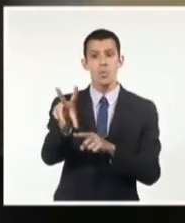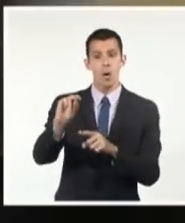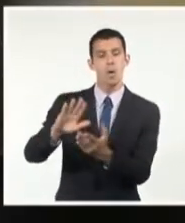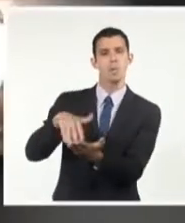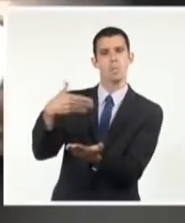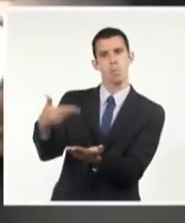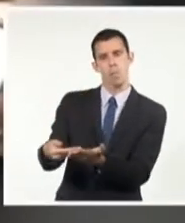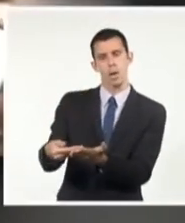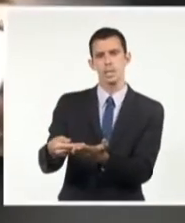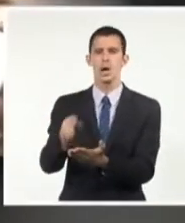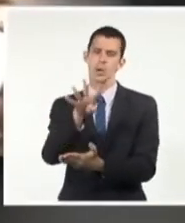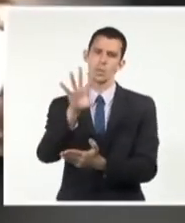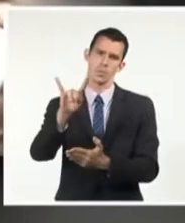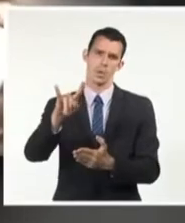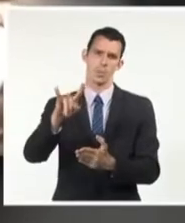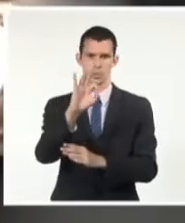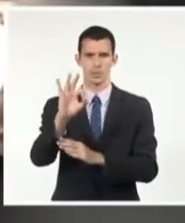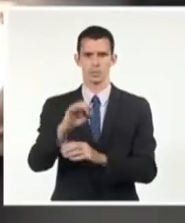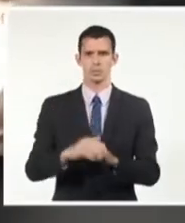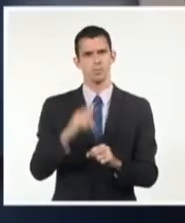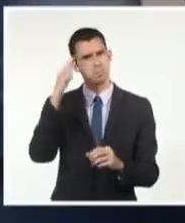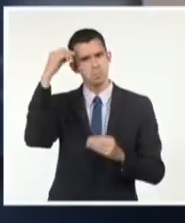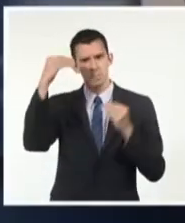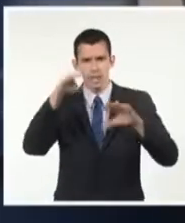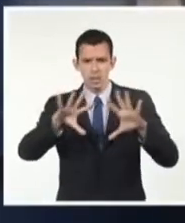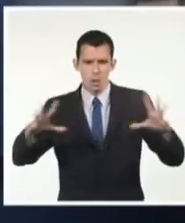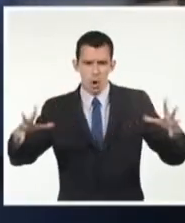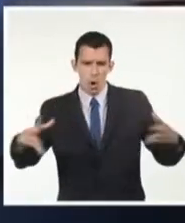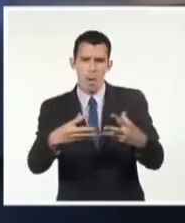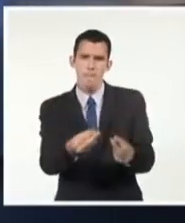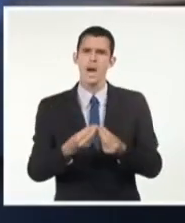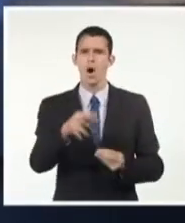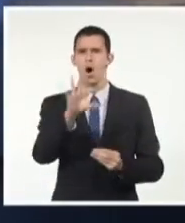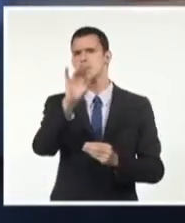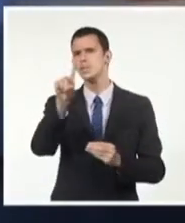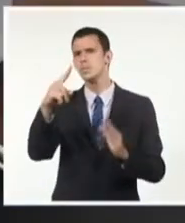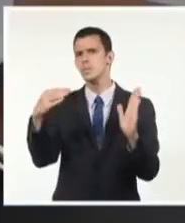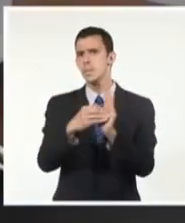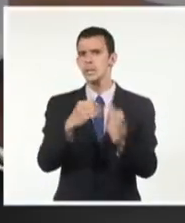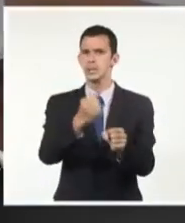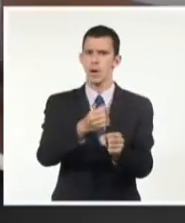que estos actores económicos generen más de 81,000 puestos de trabajo.